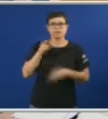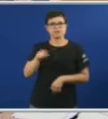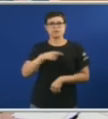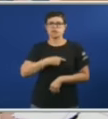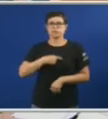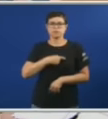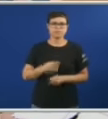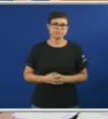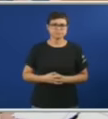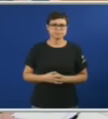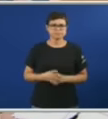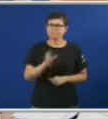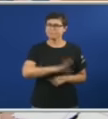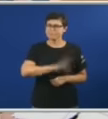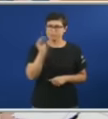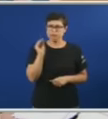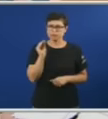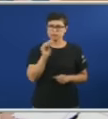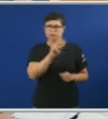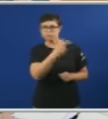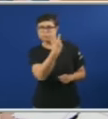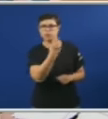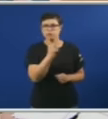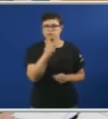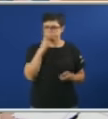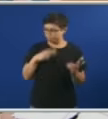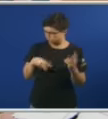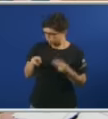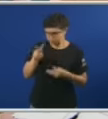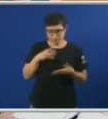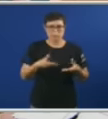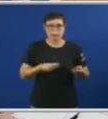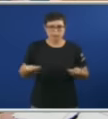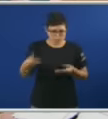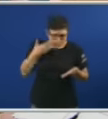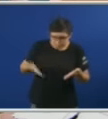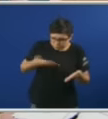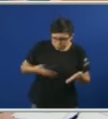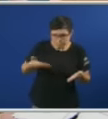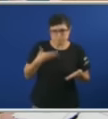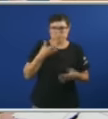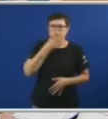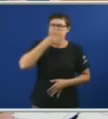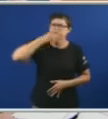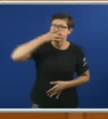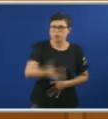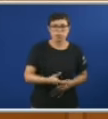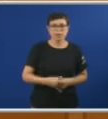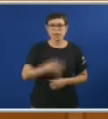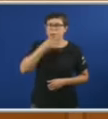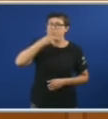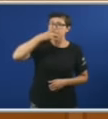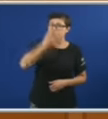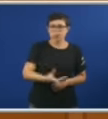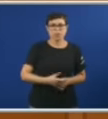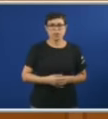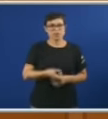E eu entendo, señor Feijo Que non queira mirarme Que teña que estar mirando esos papéis Porque é vergoñento É vergoñento O que